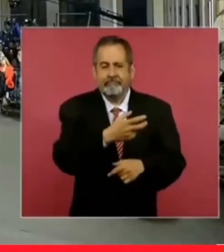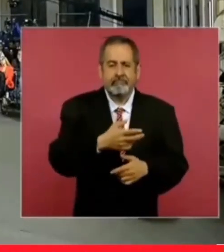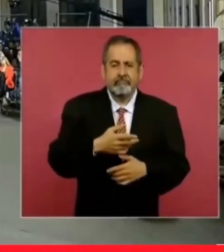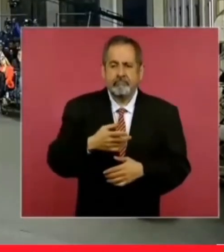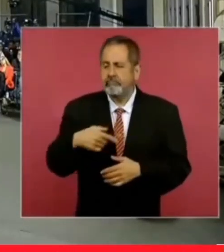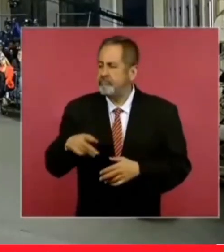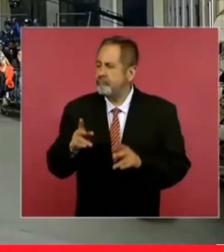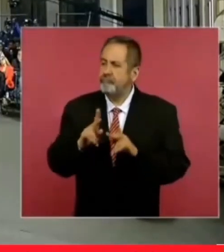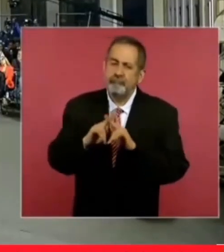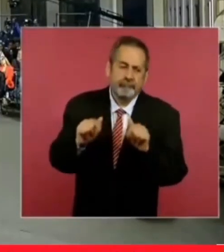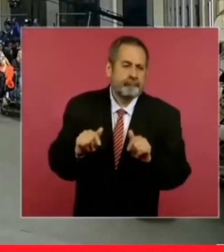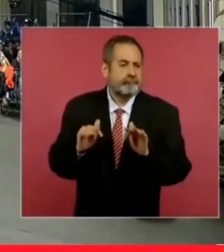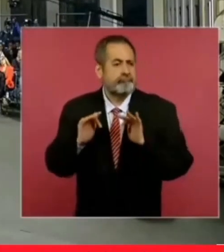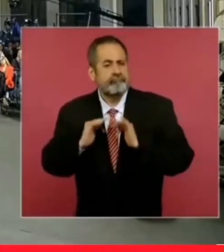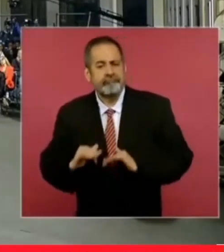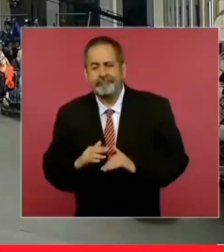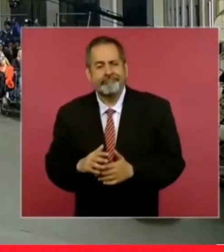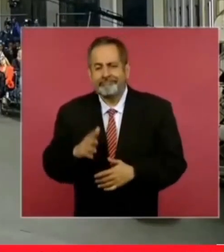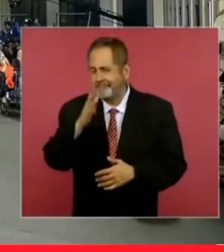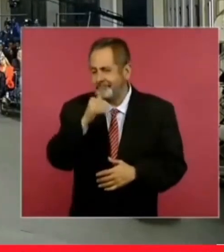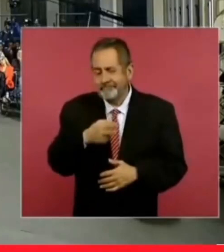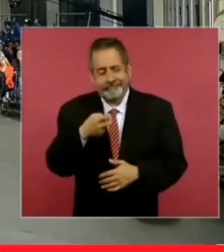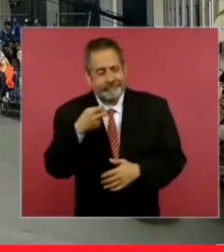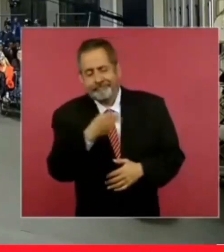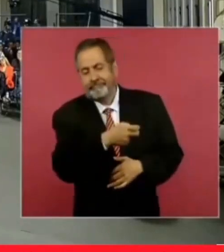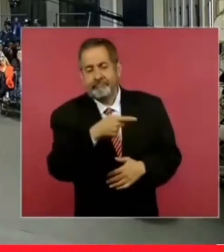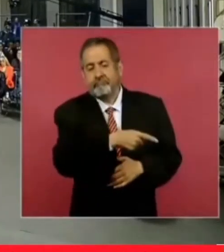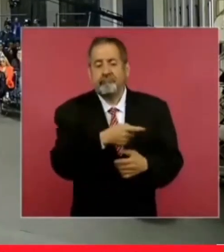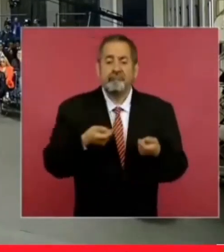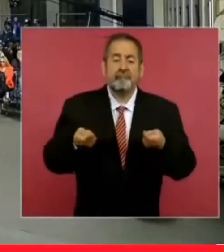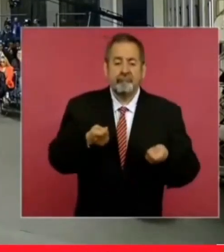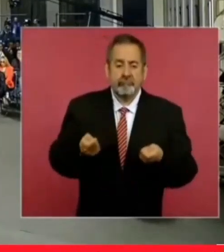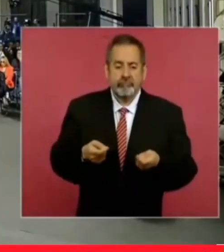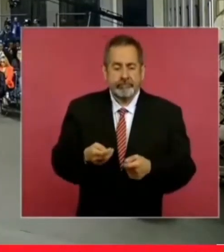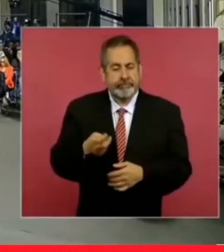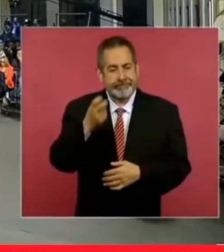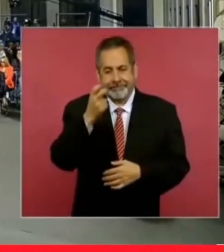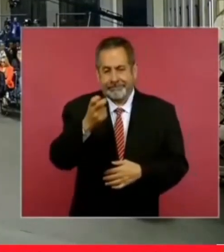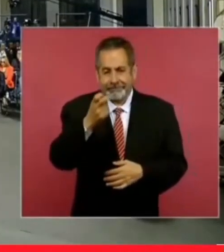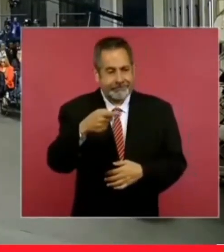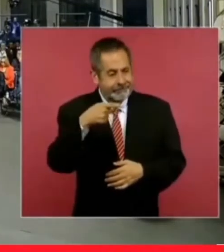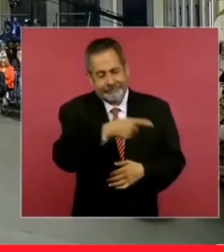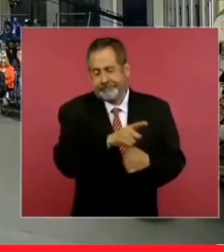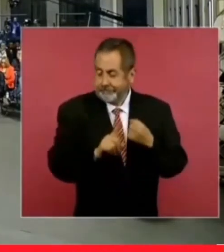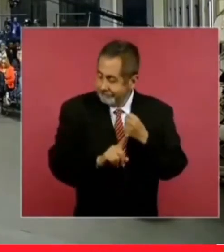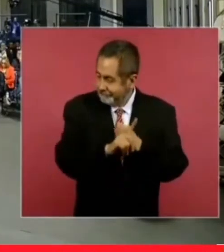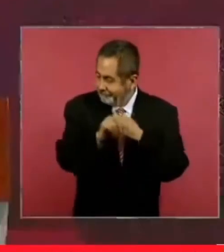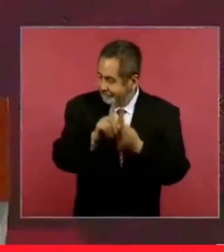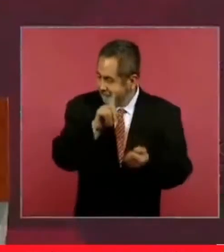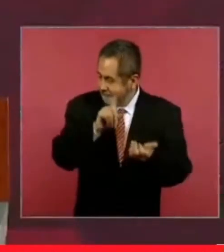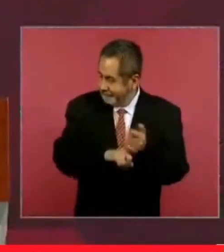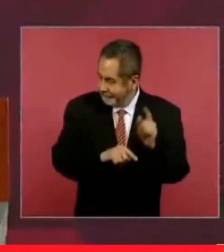social este es el principal problema